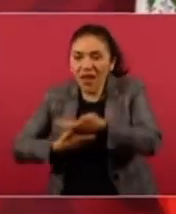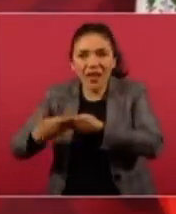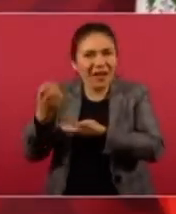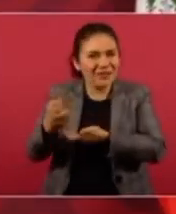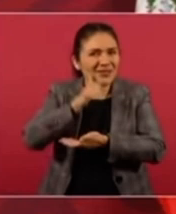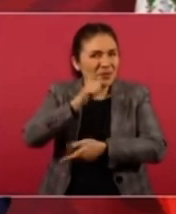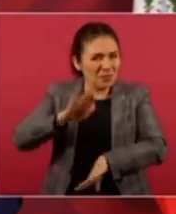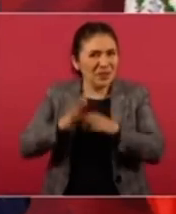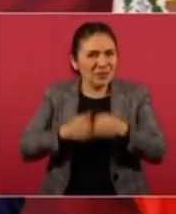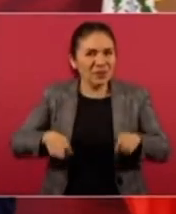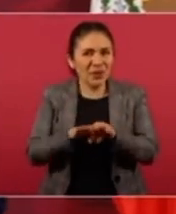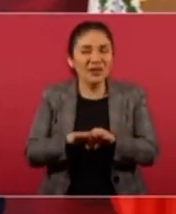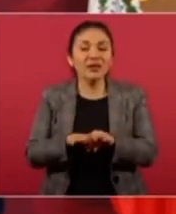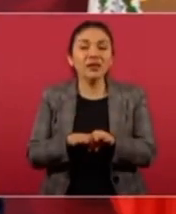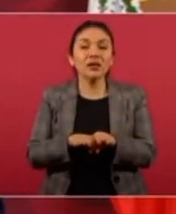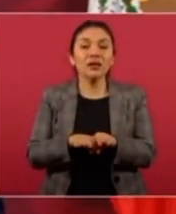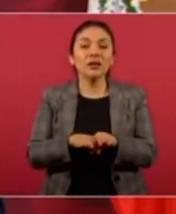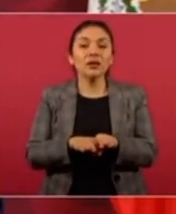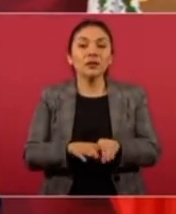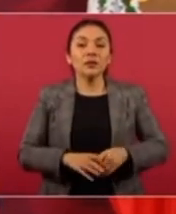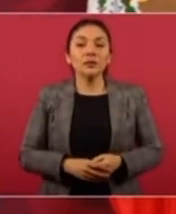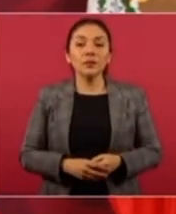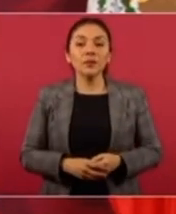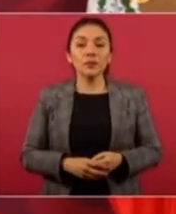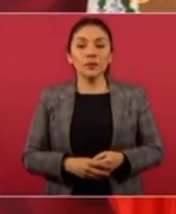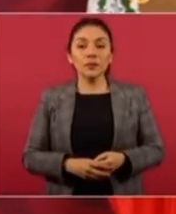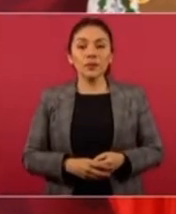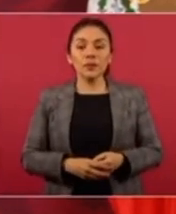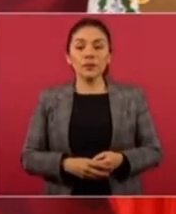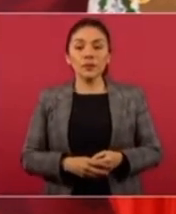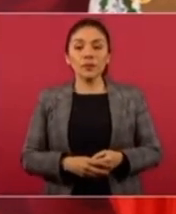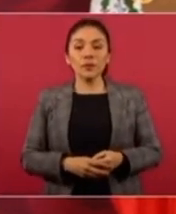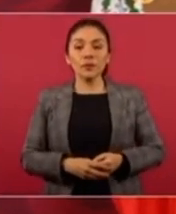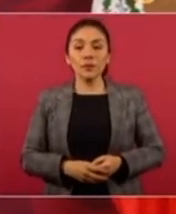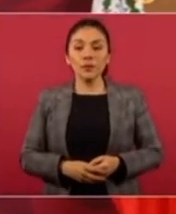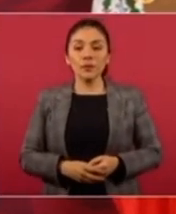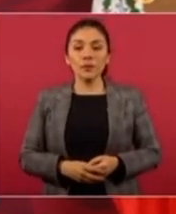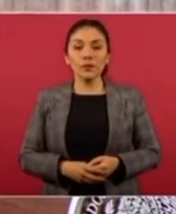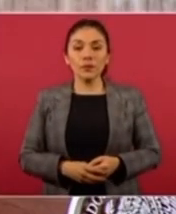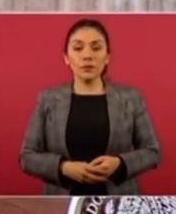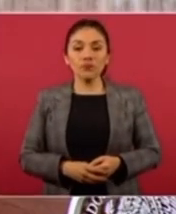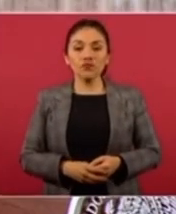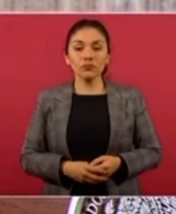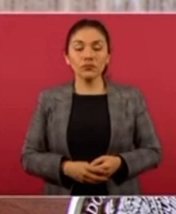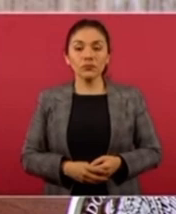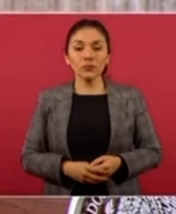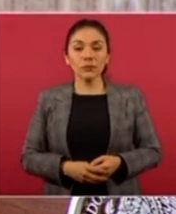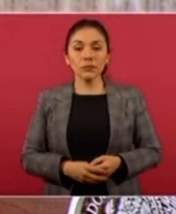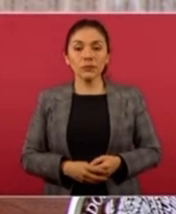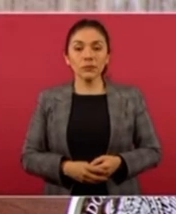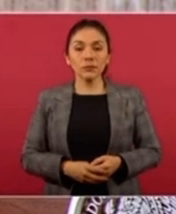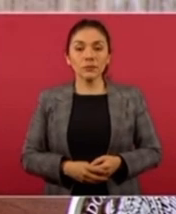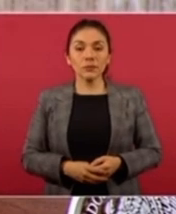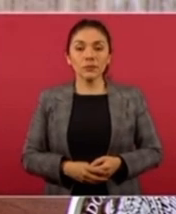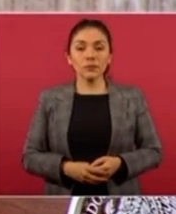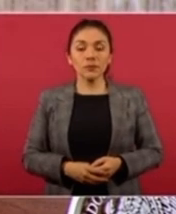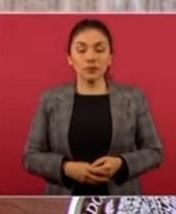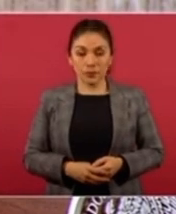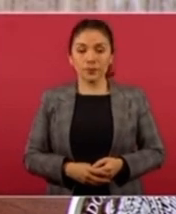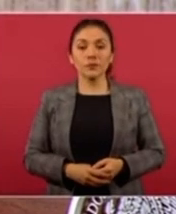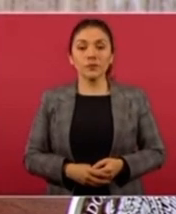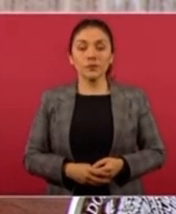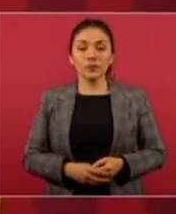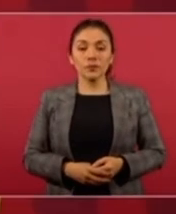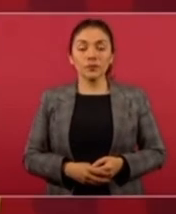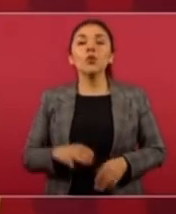En lugar de salir con algo, una estrategia, no, pues el que toque a una mujer va a ir a la cárcel y lo vamos a castigar. Se